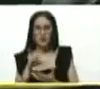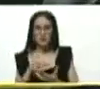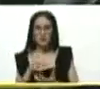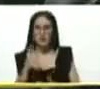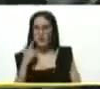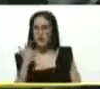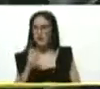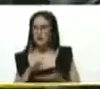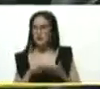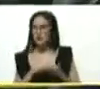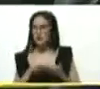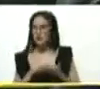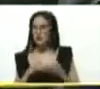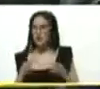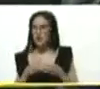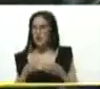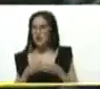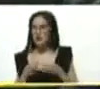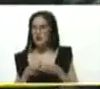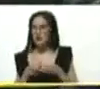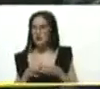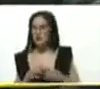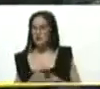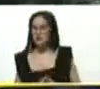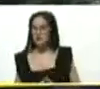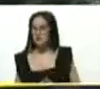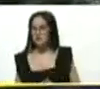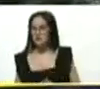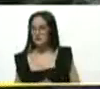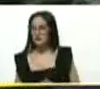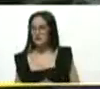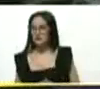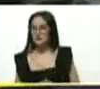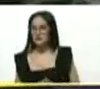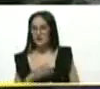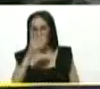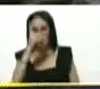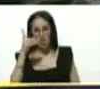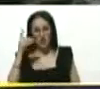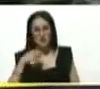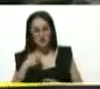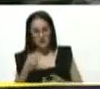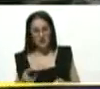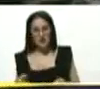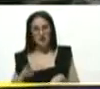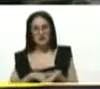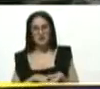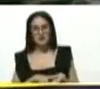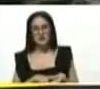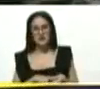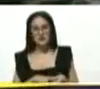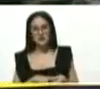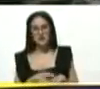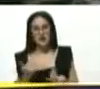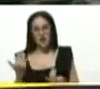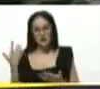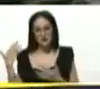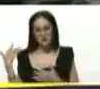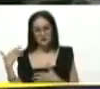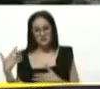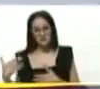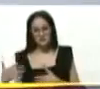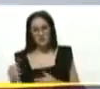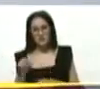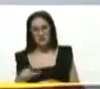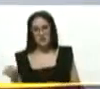buscamos soluciones colectivas. Dios dado, yo lo ratifico. Y lo hemos venido discutiendo en las